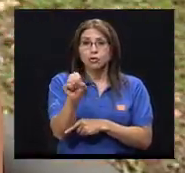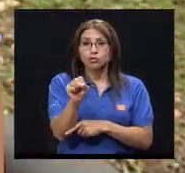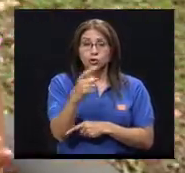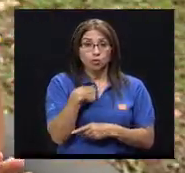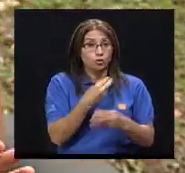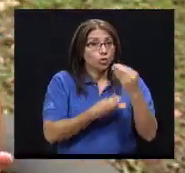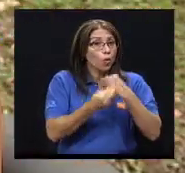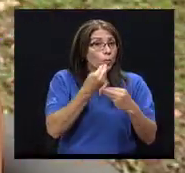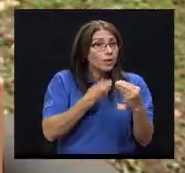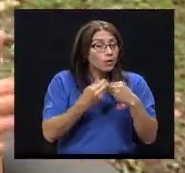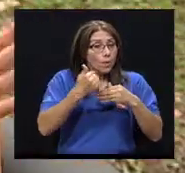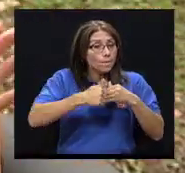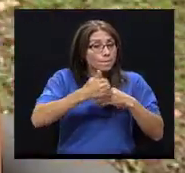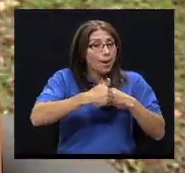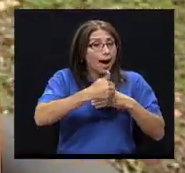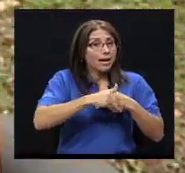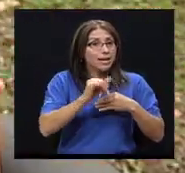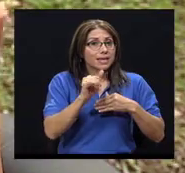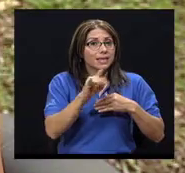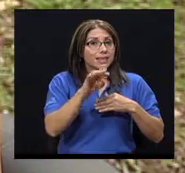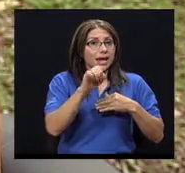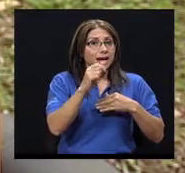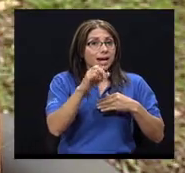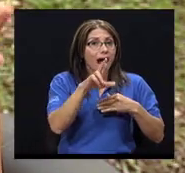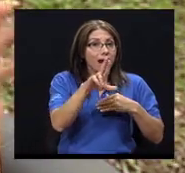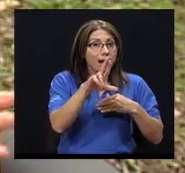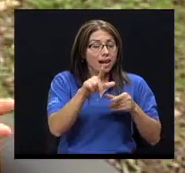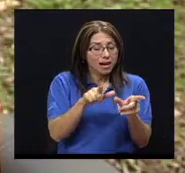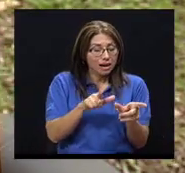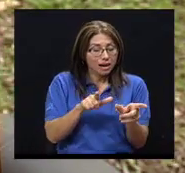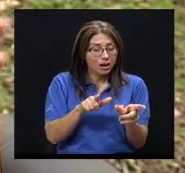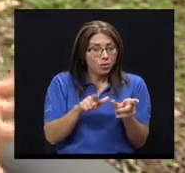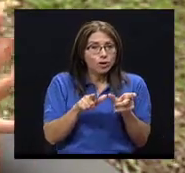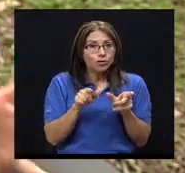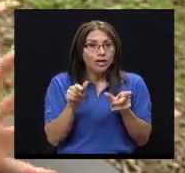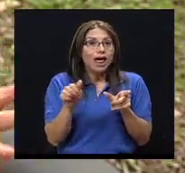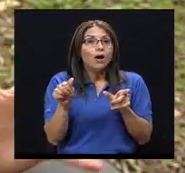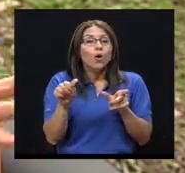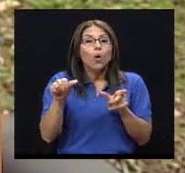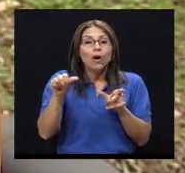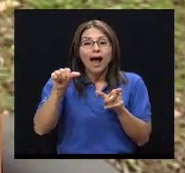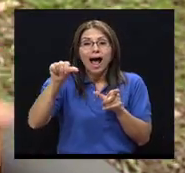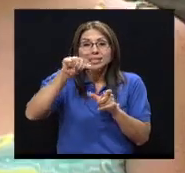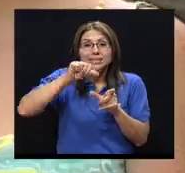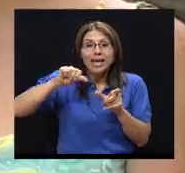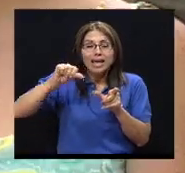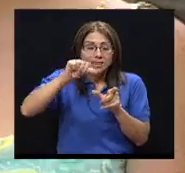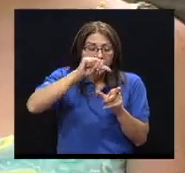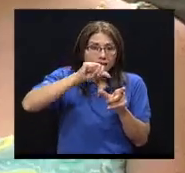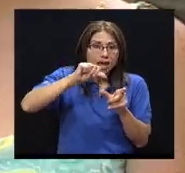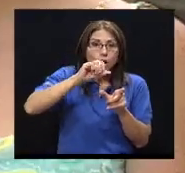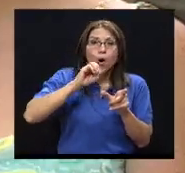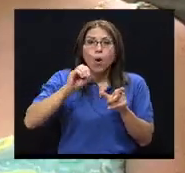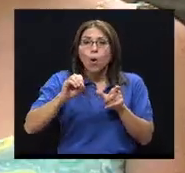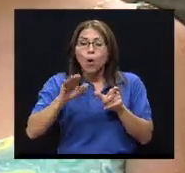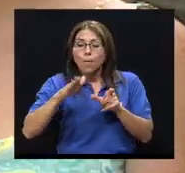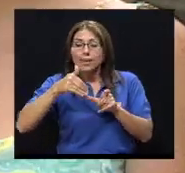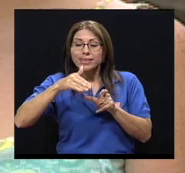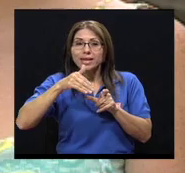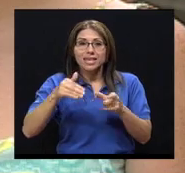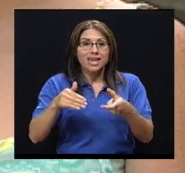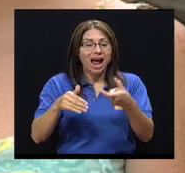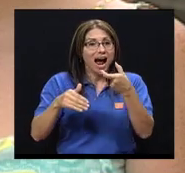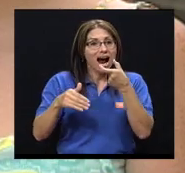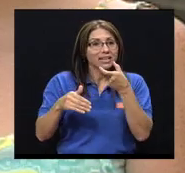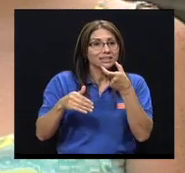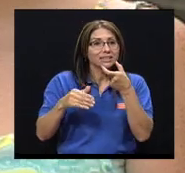integral, por ejemplo, una tostada con margarina o con algo de aceite de oliva o con alguna grasa, o me lo estoy comiendo